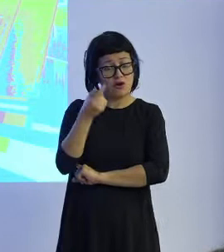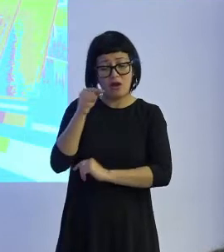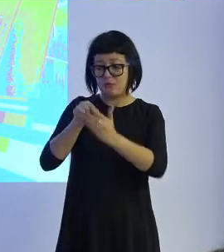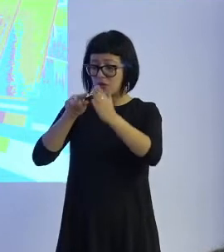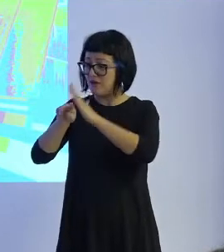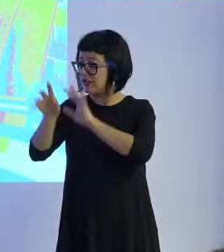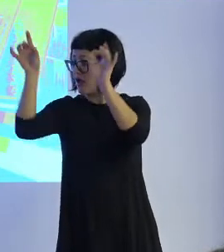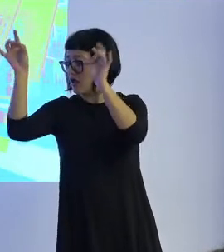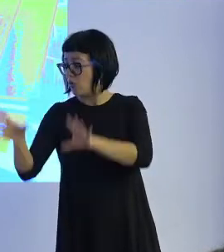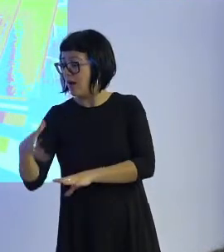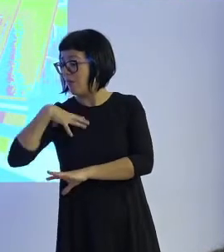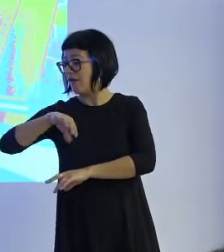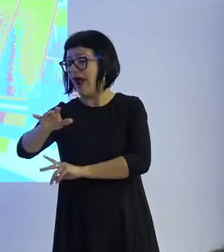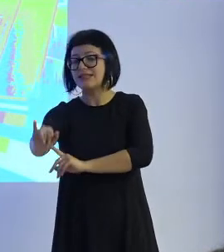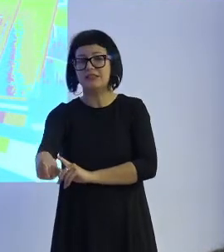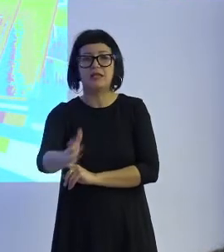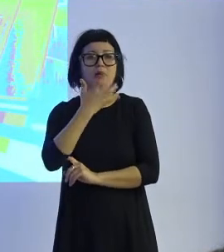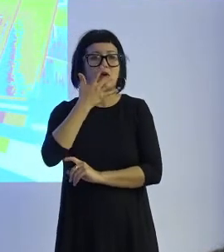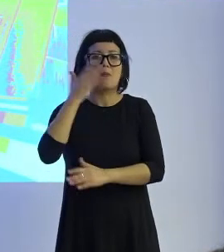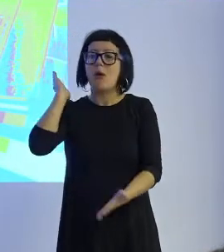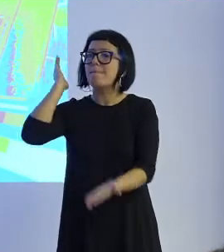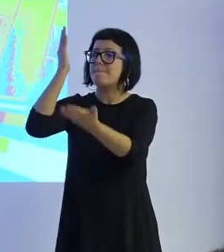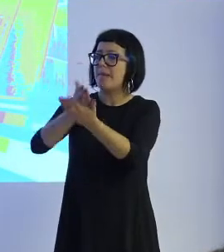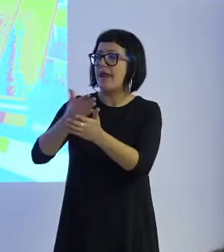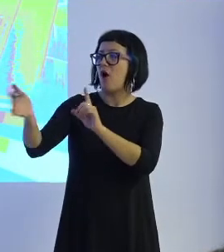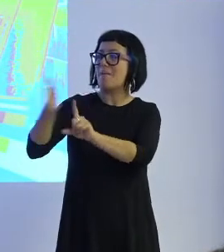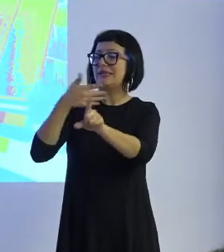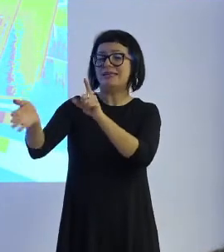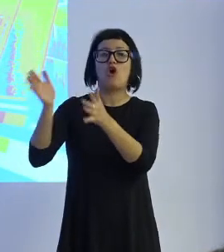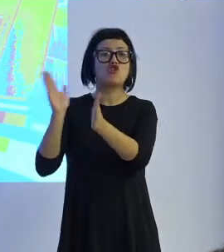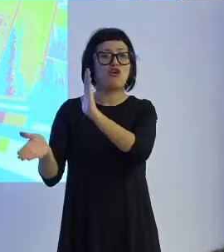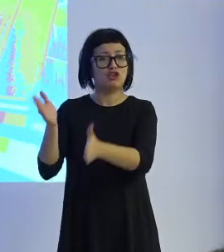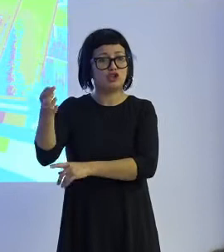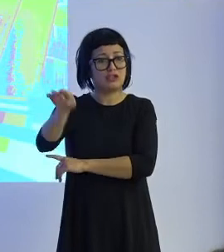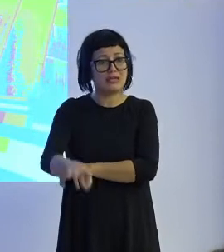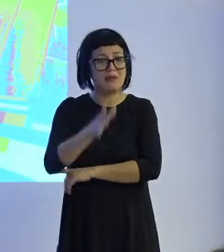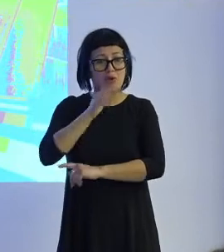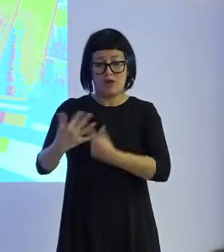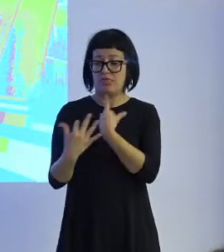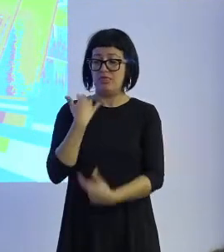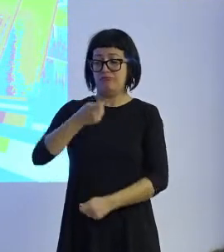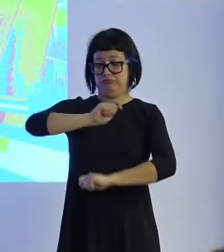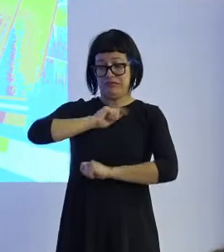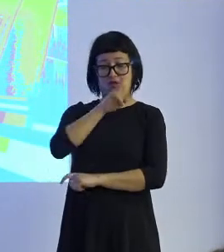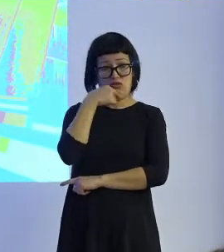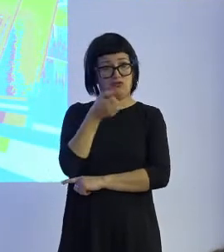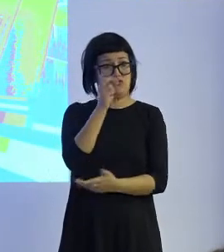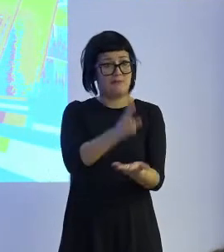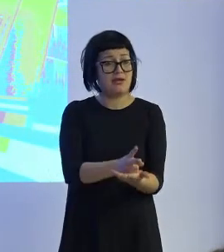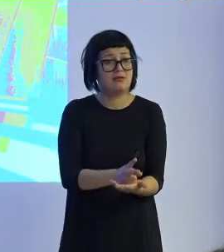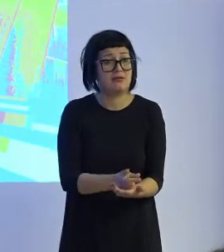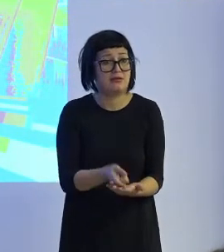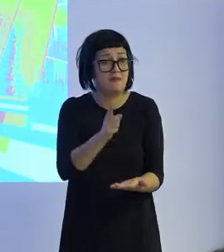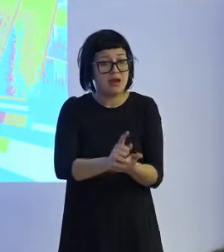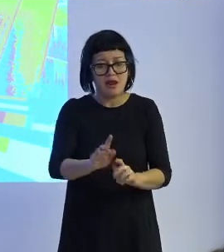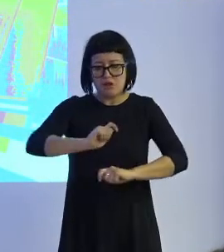sentido, podría existir la pena sobre el maltrato robótico, porque también nos aflige un poco ese sentimiento o ese dolor, o